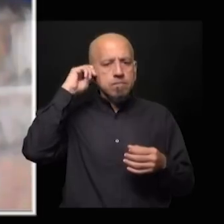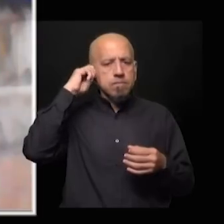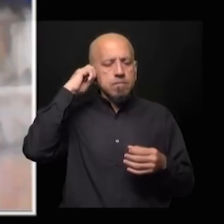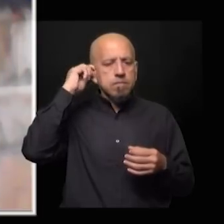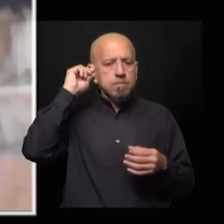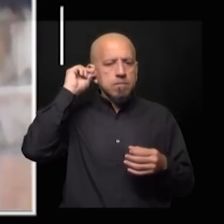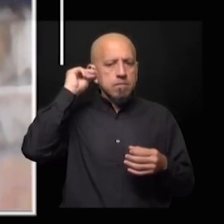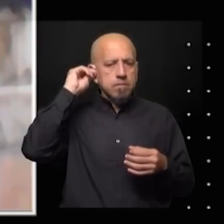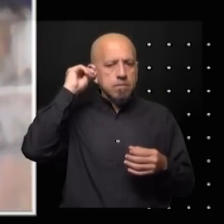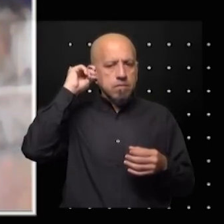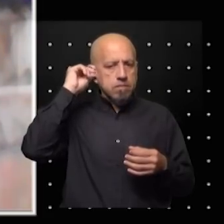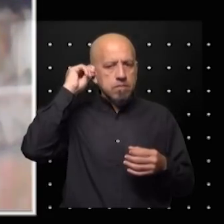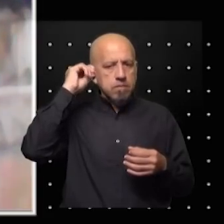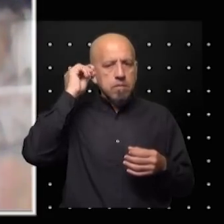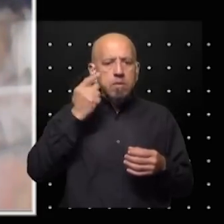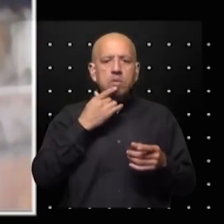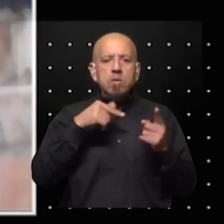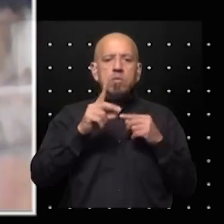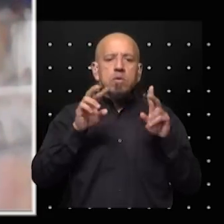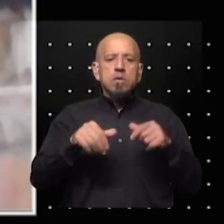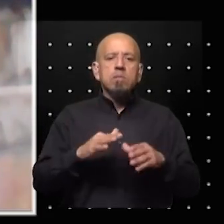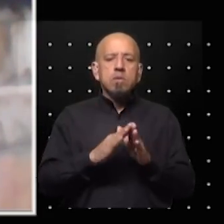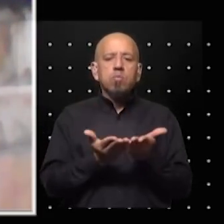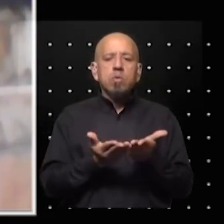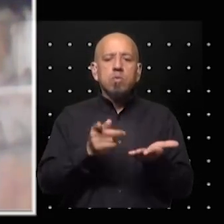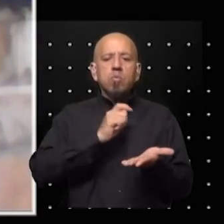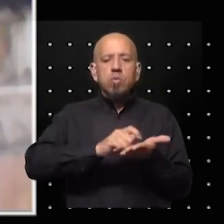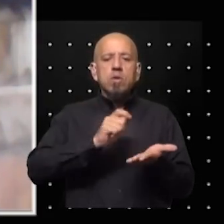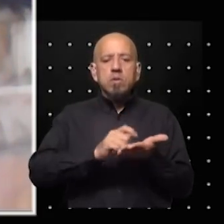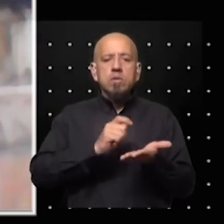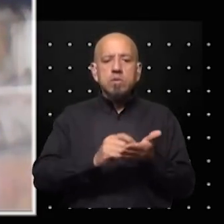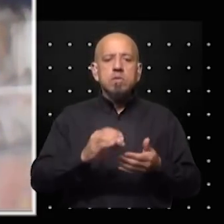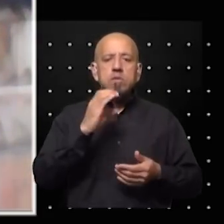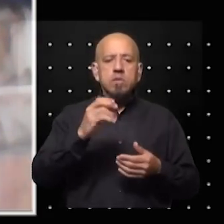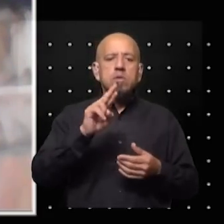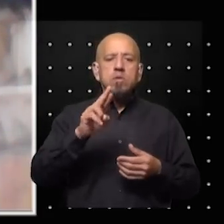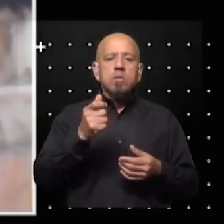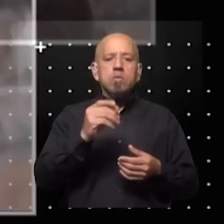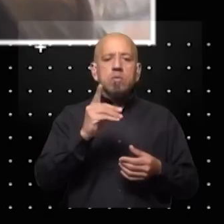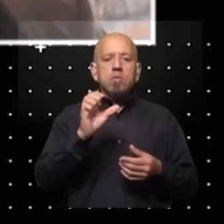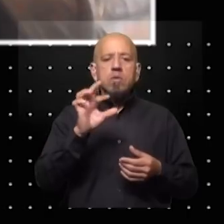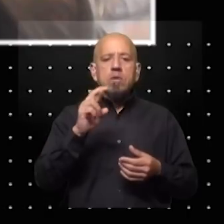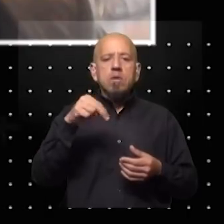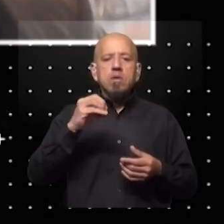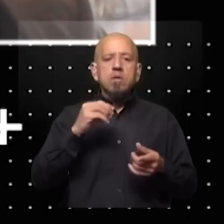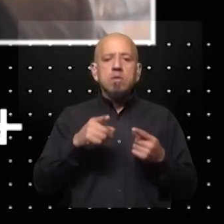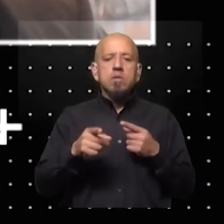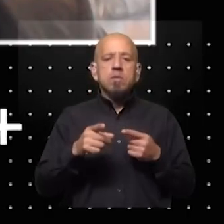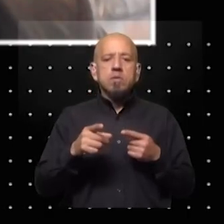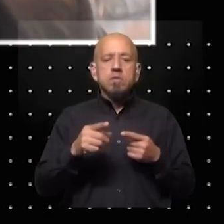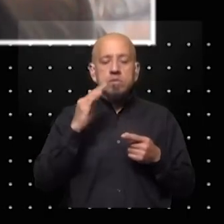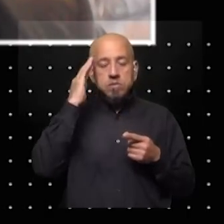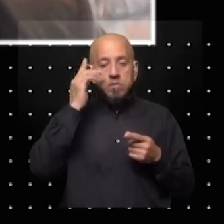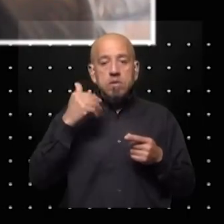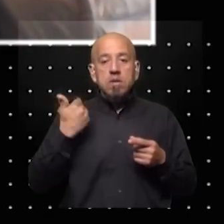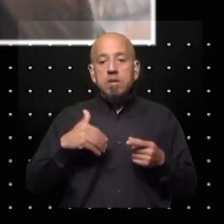por ejemplo ustedes han oído hablar de la causa cuadernos claro sí claro claro claro cómo no se enteraron enteraron de que